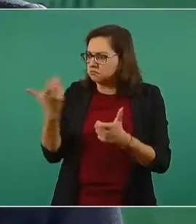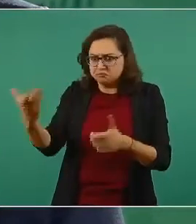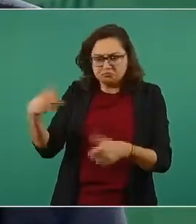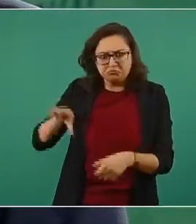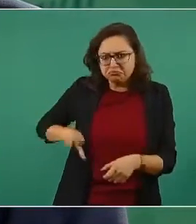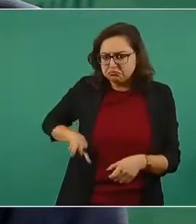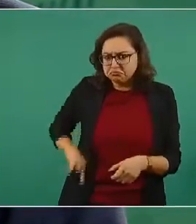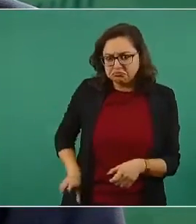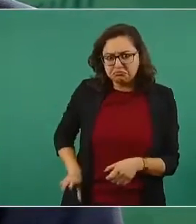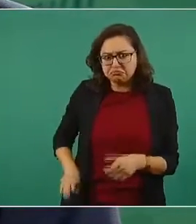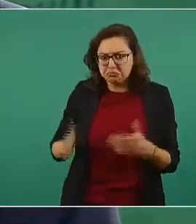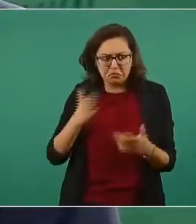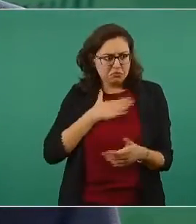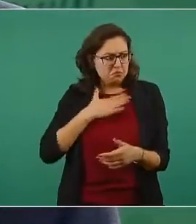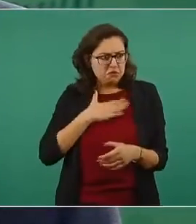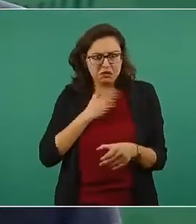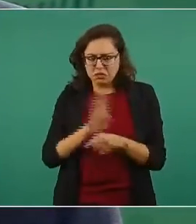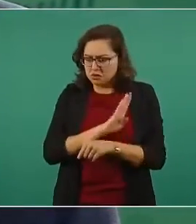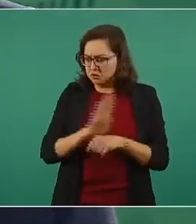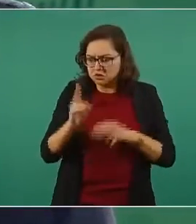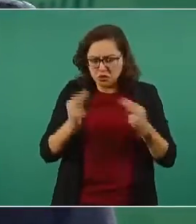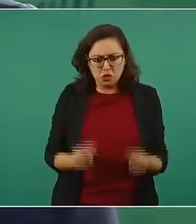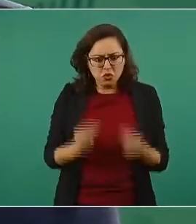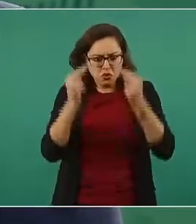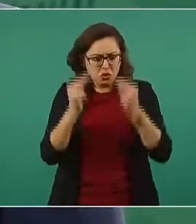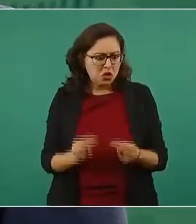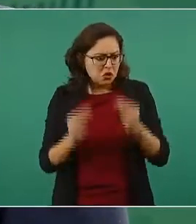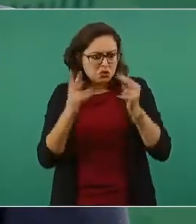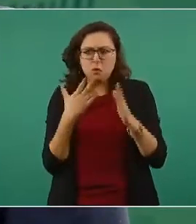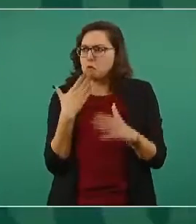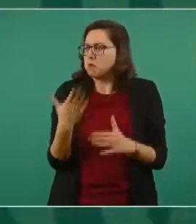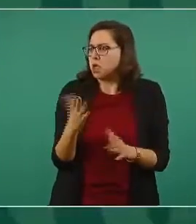que es hacer negocios, business.